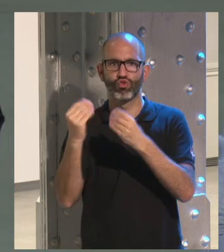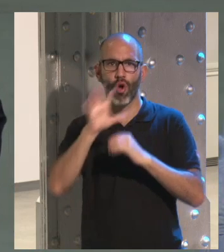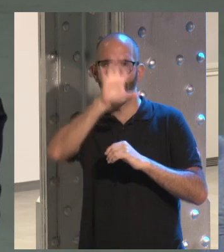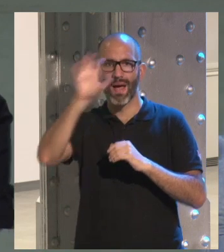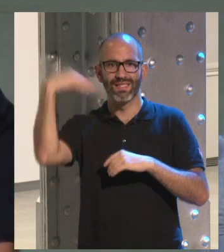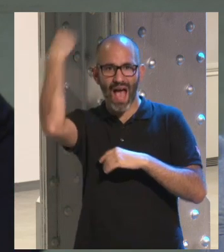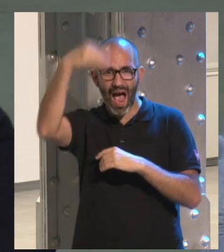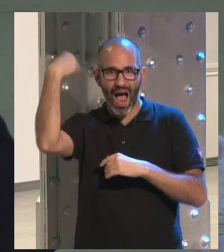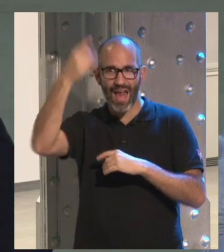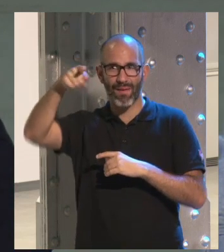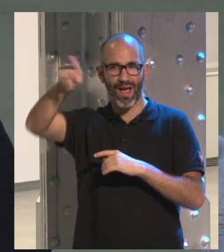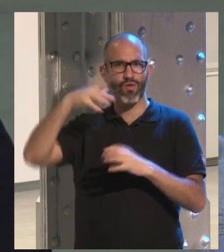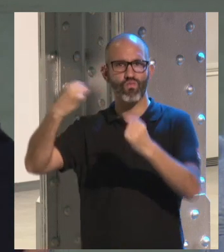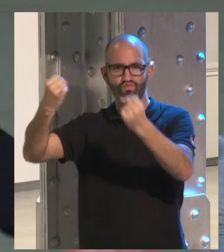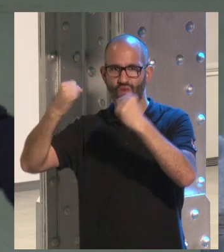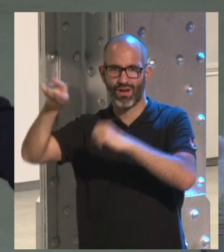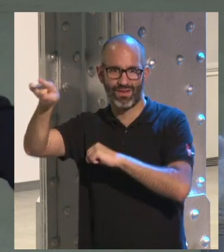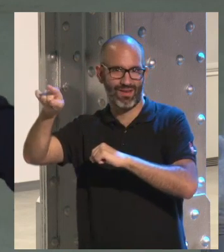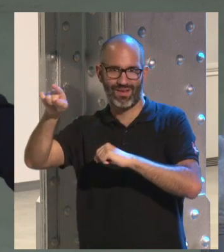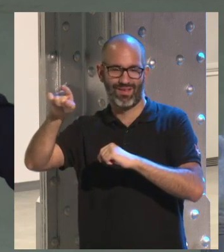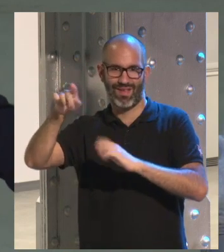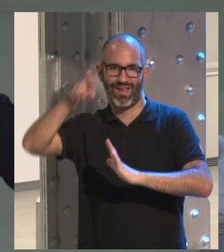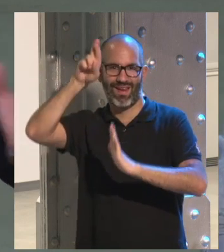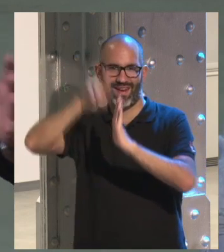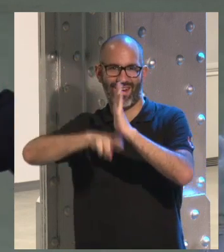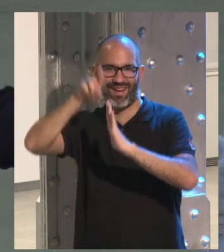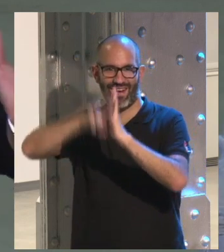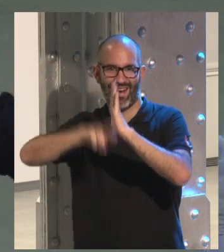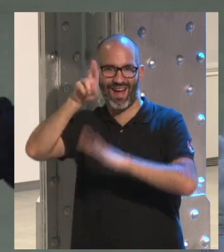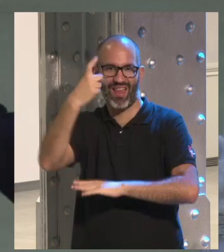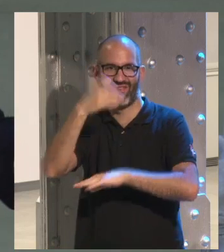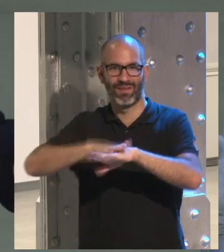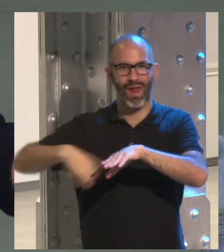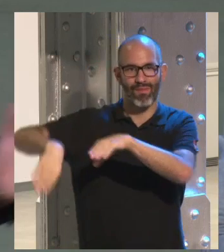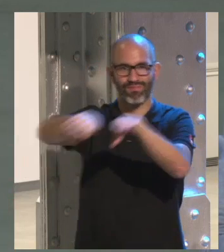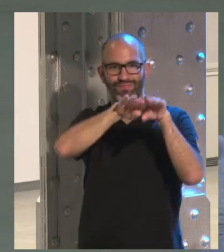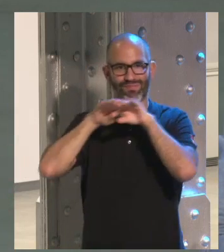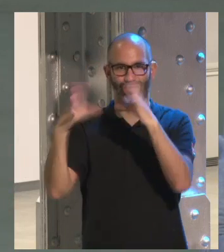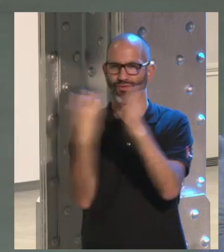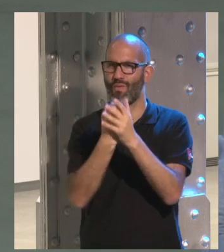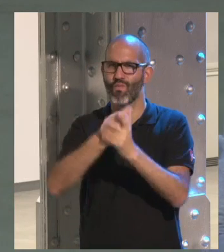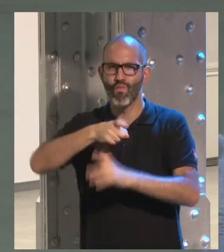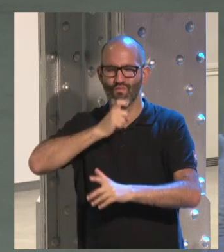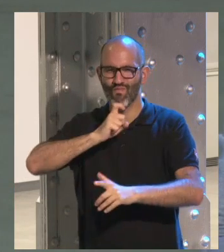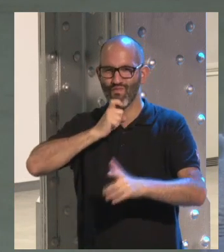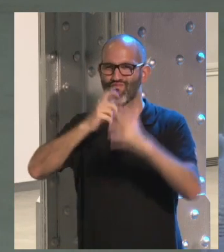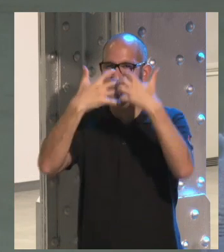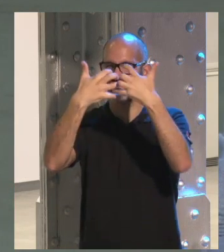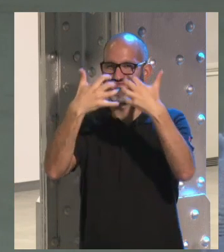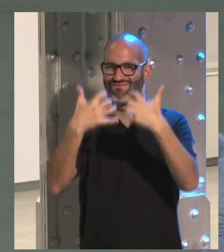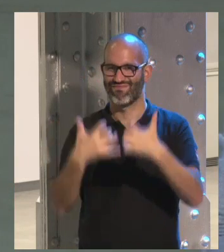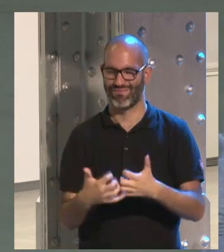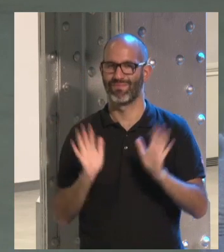árabes son súper potentes tienes que hacer unas reglas que valgan para todos los países es muy complicado vale